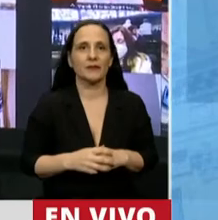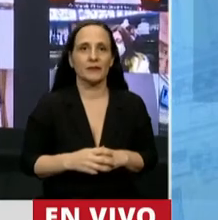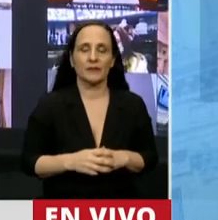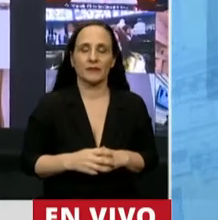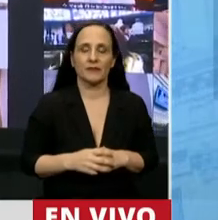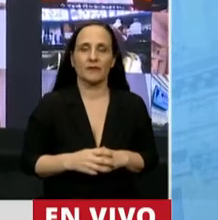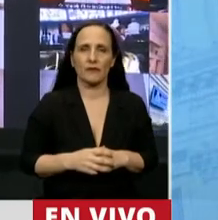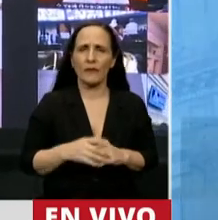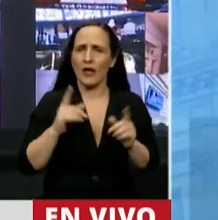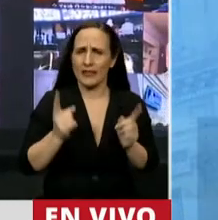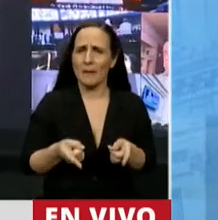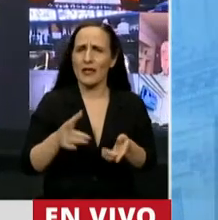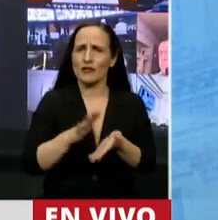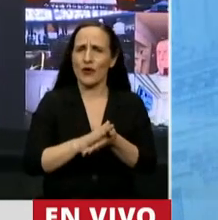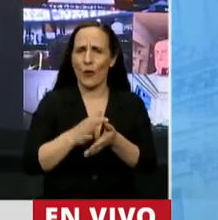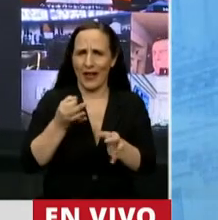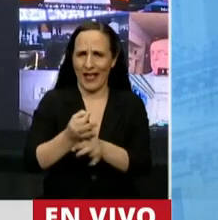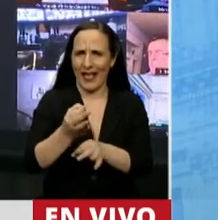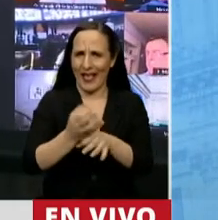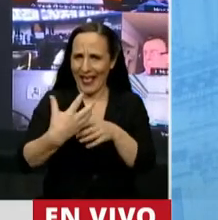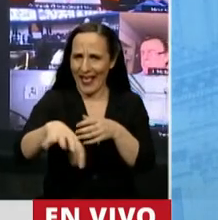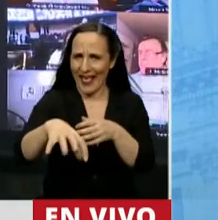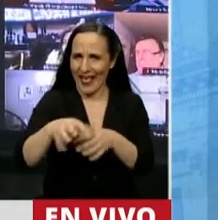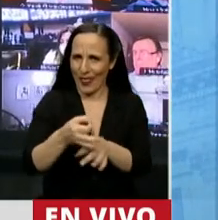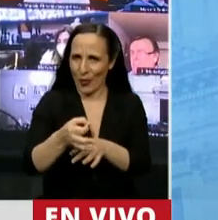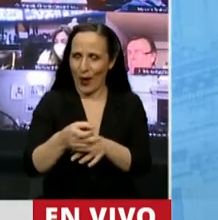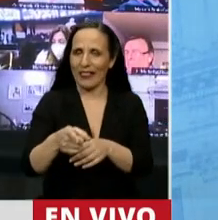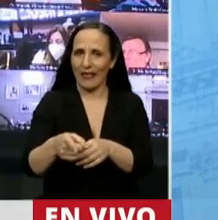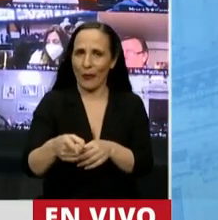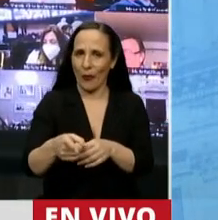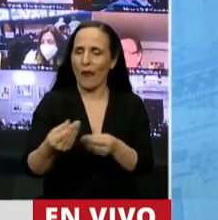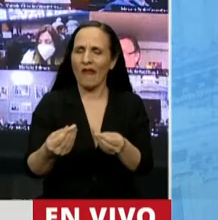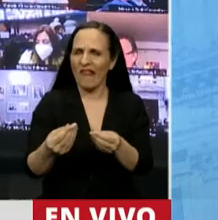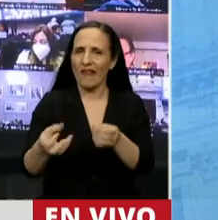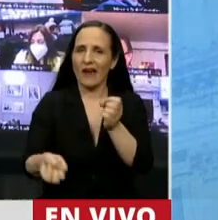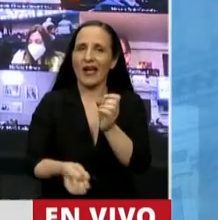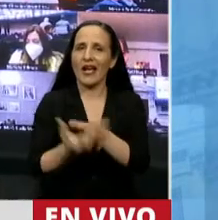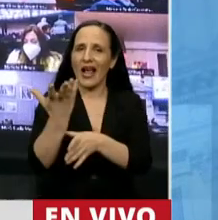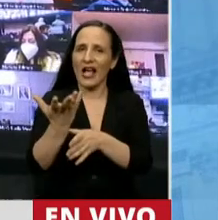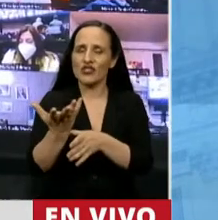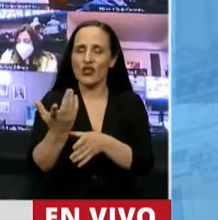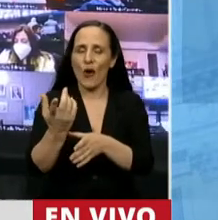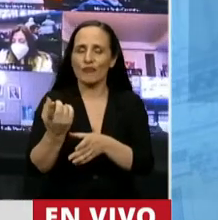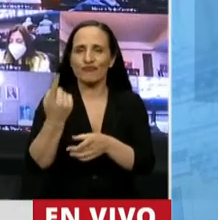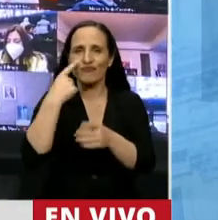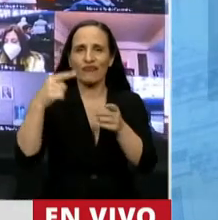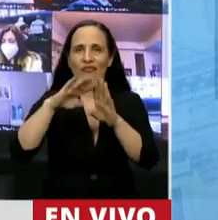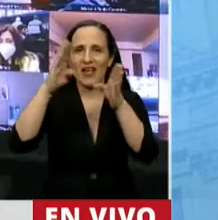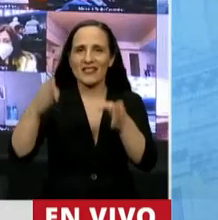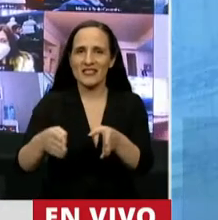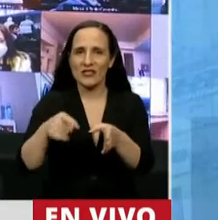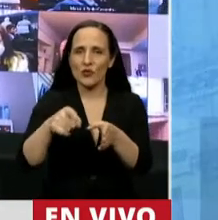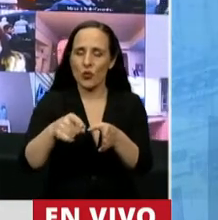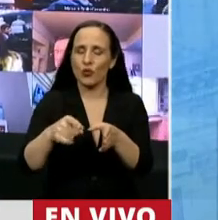también en el ámbito educativo, la creación de un instituto, el salario